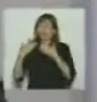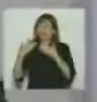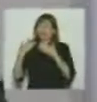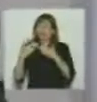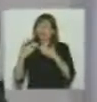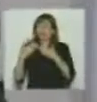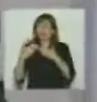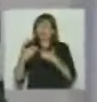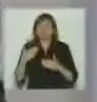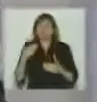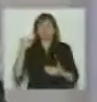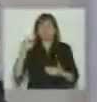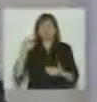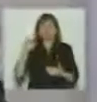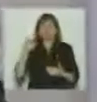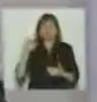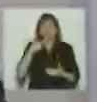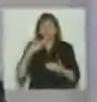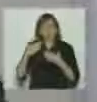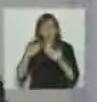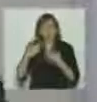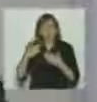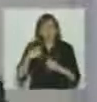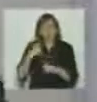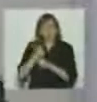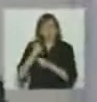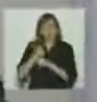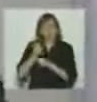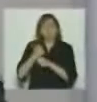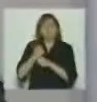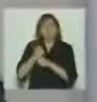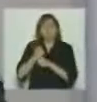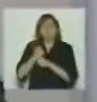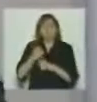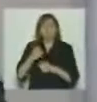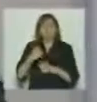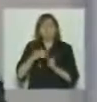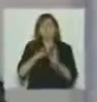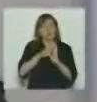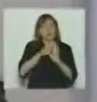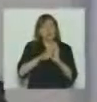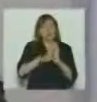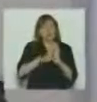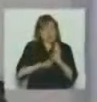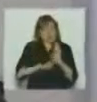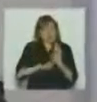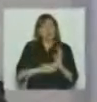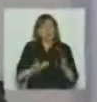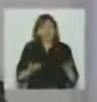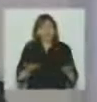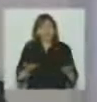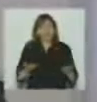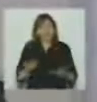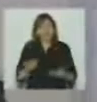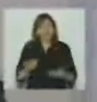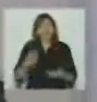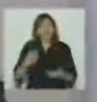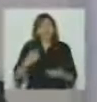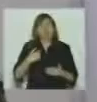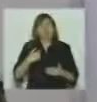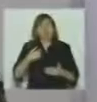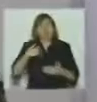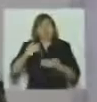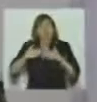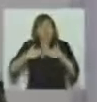fin de año vamos a estar en el 70, 70 señales, 70 torres. Esto es cubriendo el